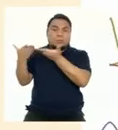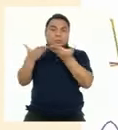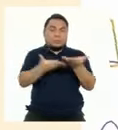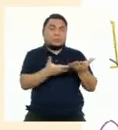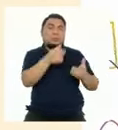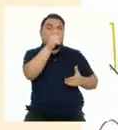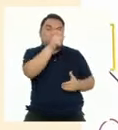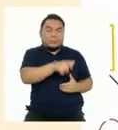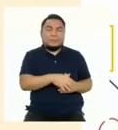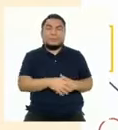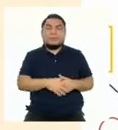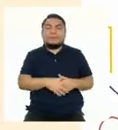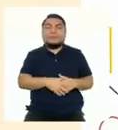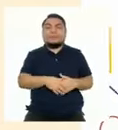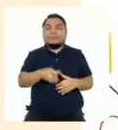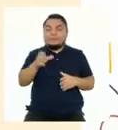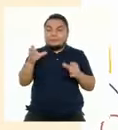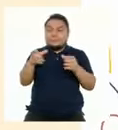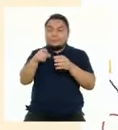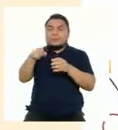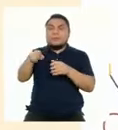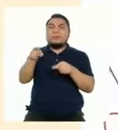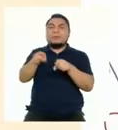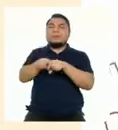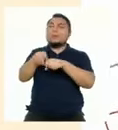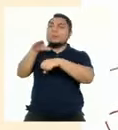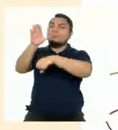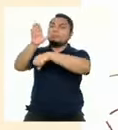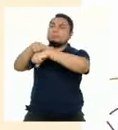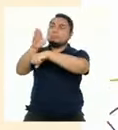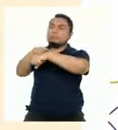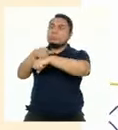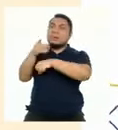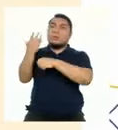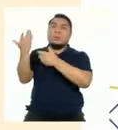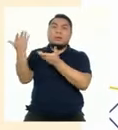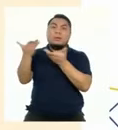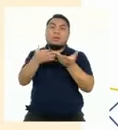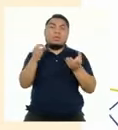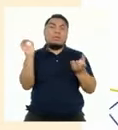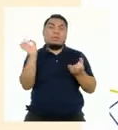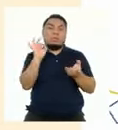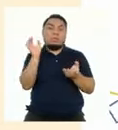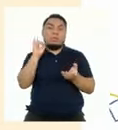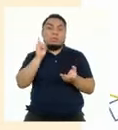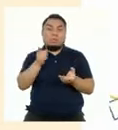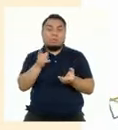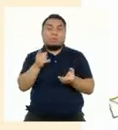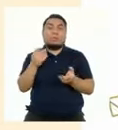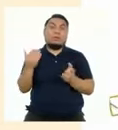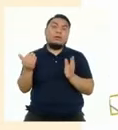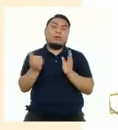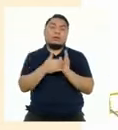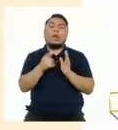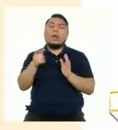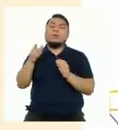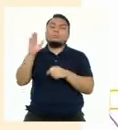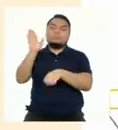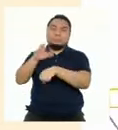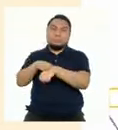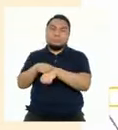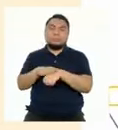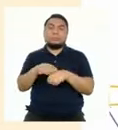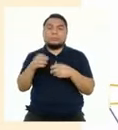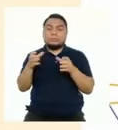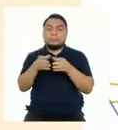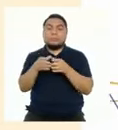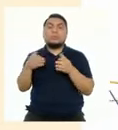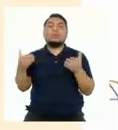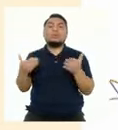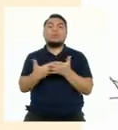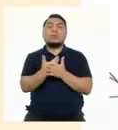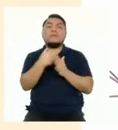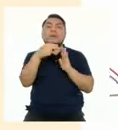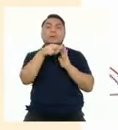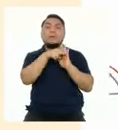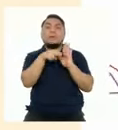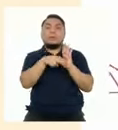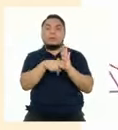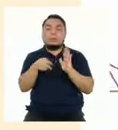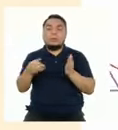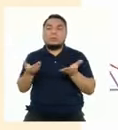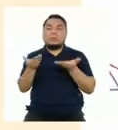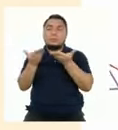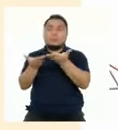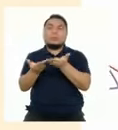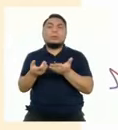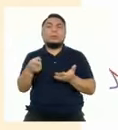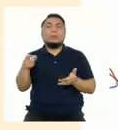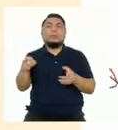servicio. También impone sanciones si las obligaciones no se cumplen. Crea nuevas normas si es necesario y